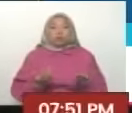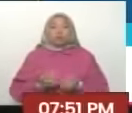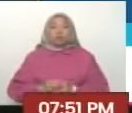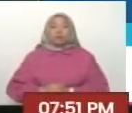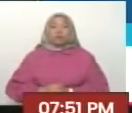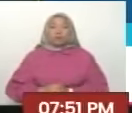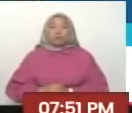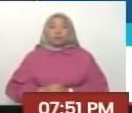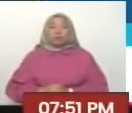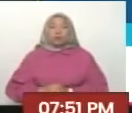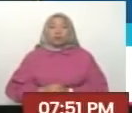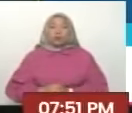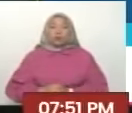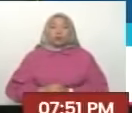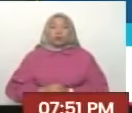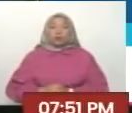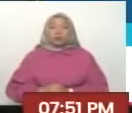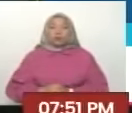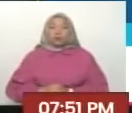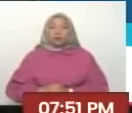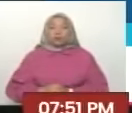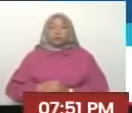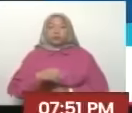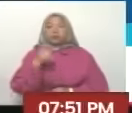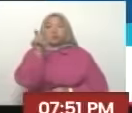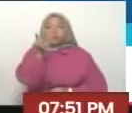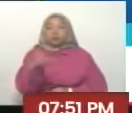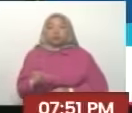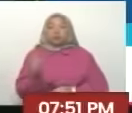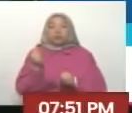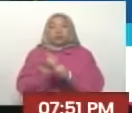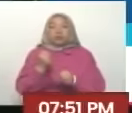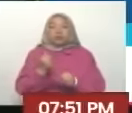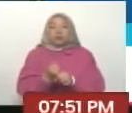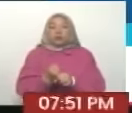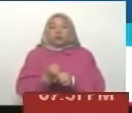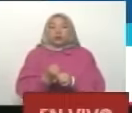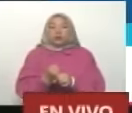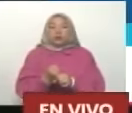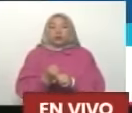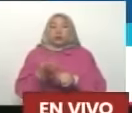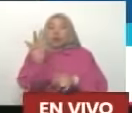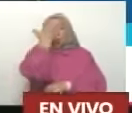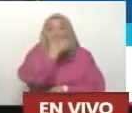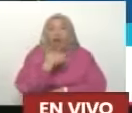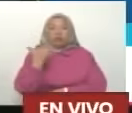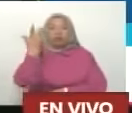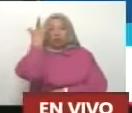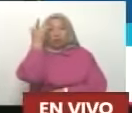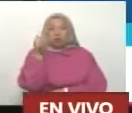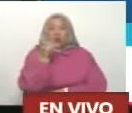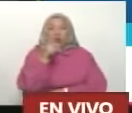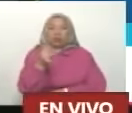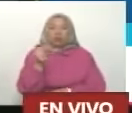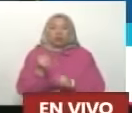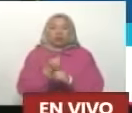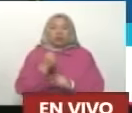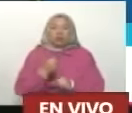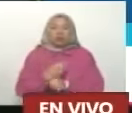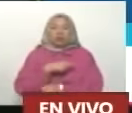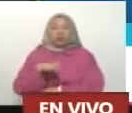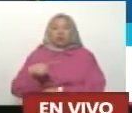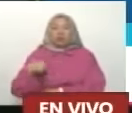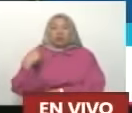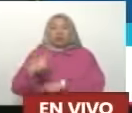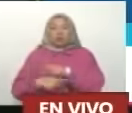La mayoría de los países Estaban en el neocolonialismo O en el colonialismo En África En Asia Después fue que vino El